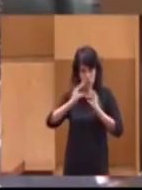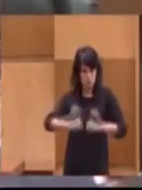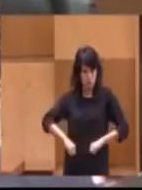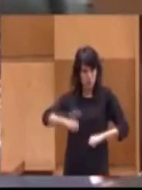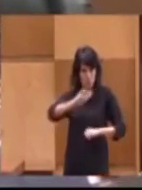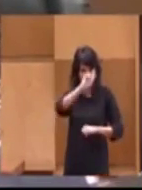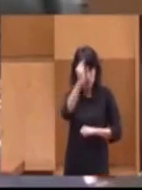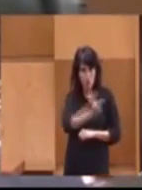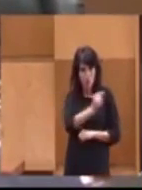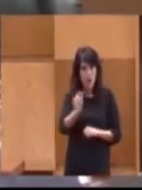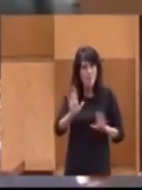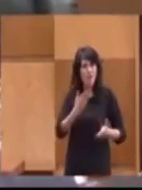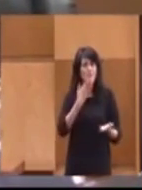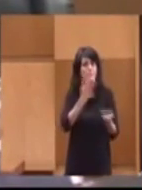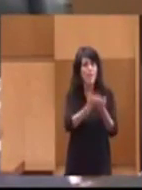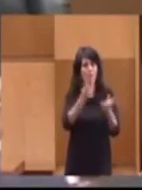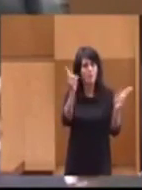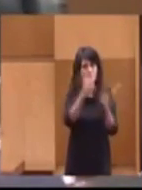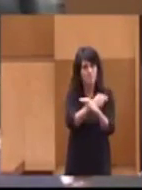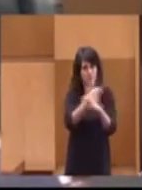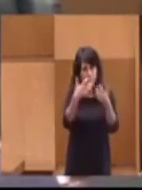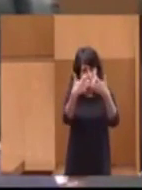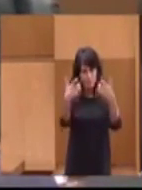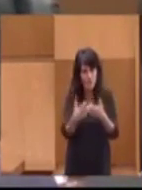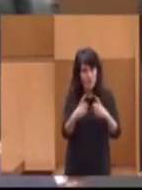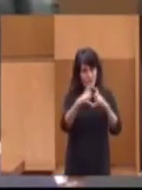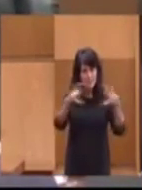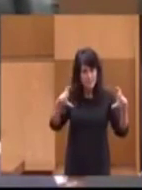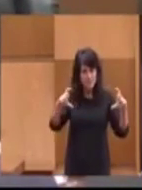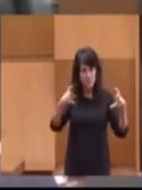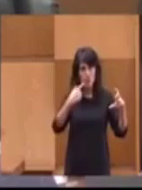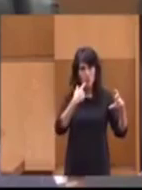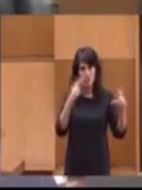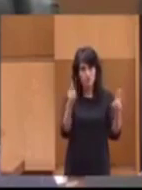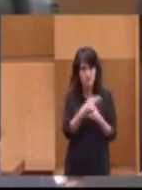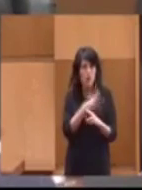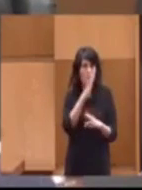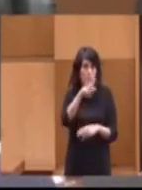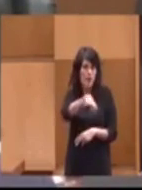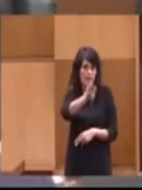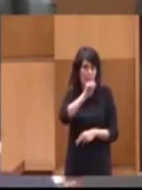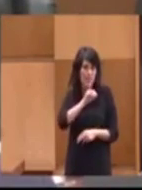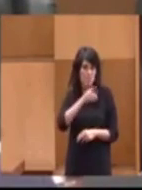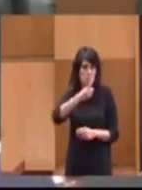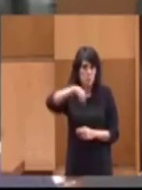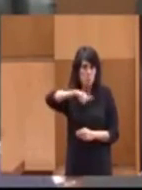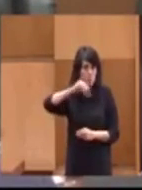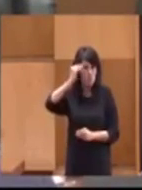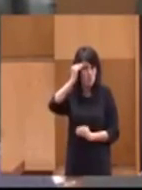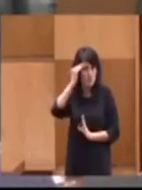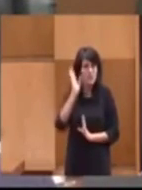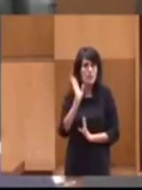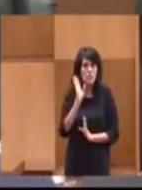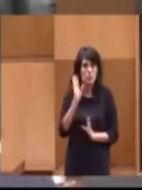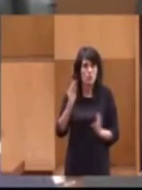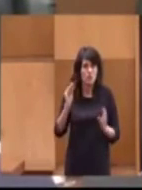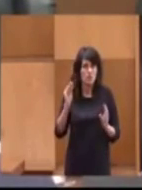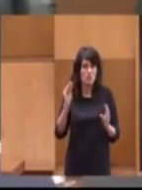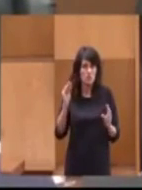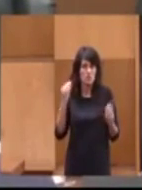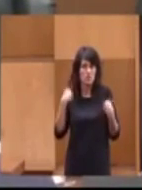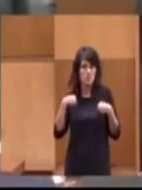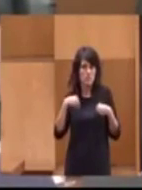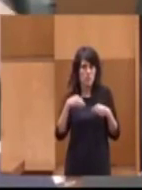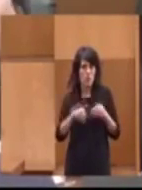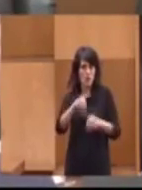pediríamos suprimir la siguiente parte del texto porque entendemos que ahí nuestra posición diverge un poco de lo que